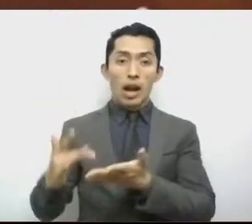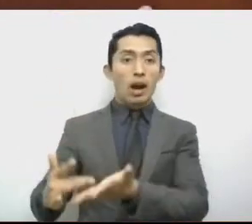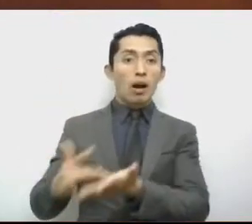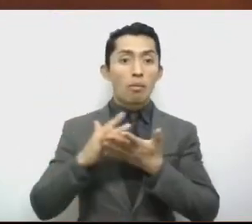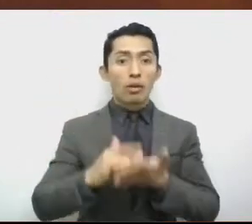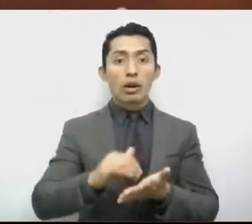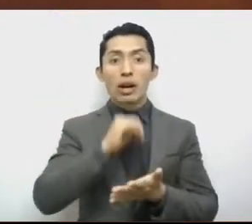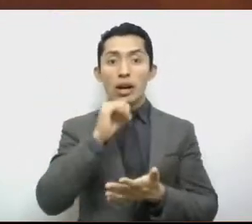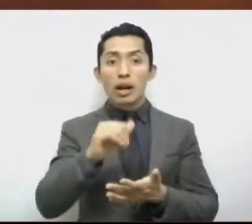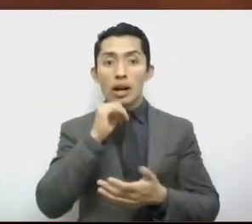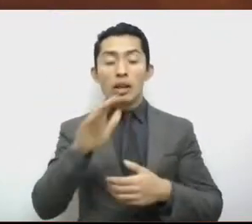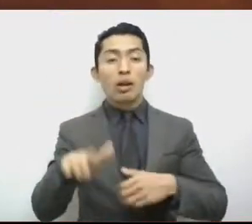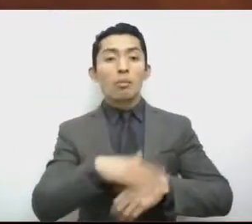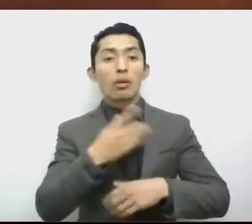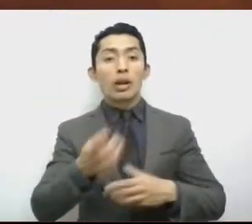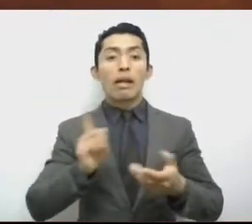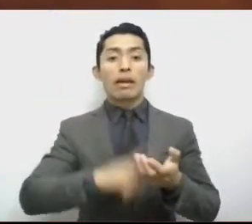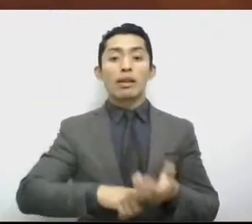desapareció el Fondem.